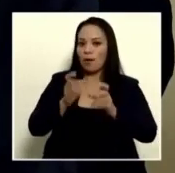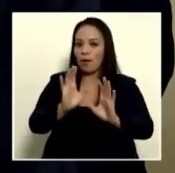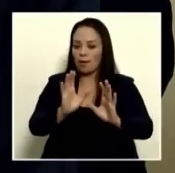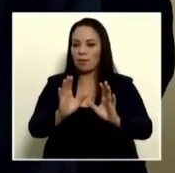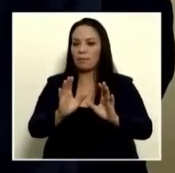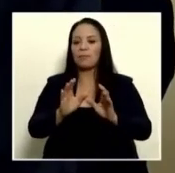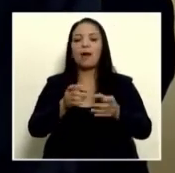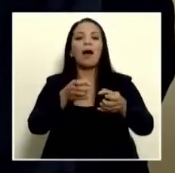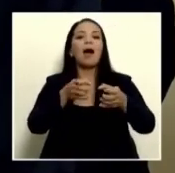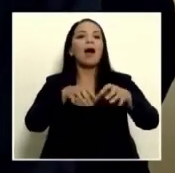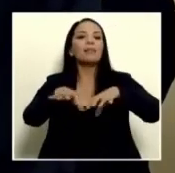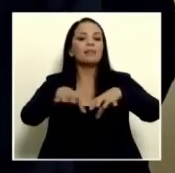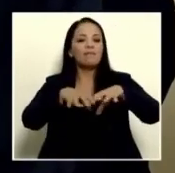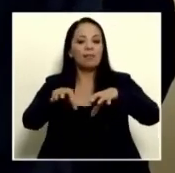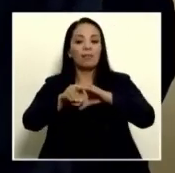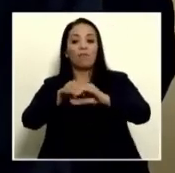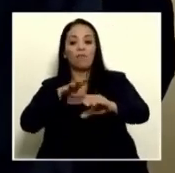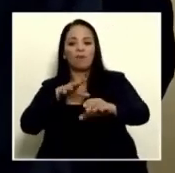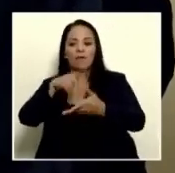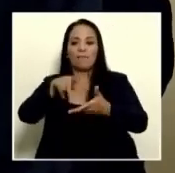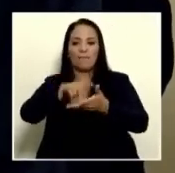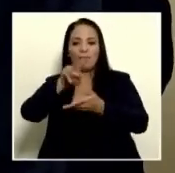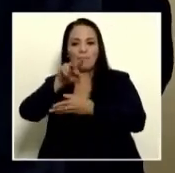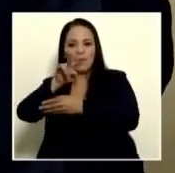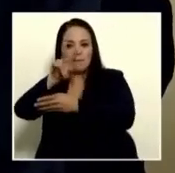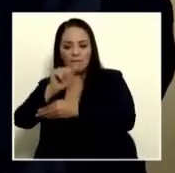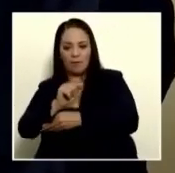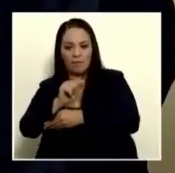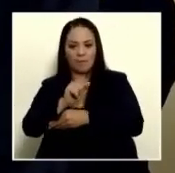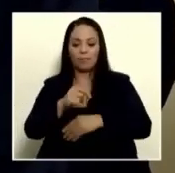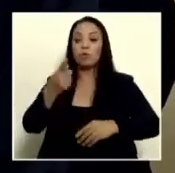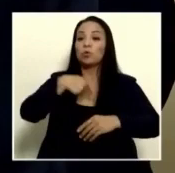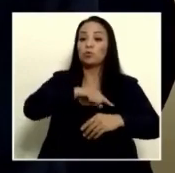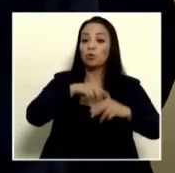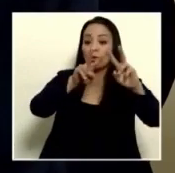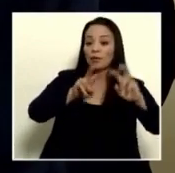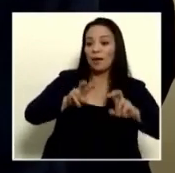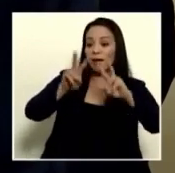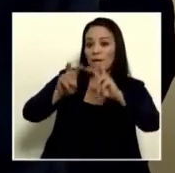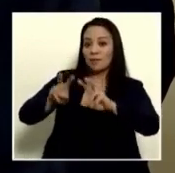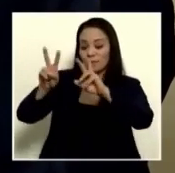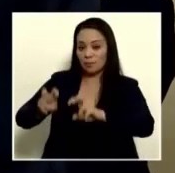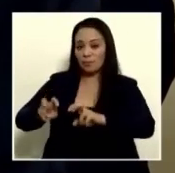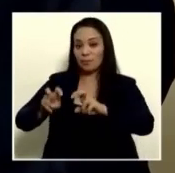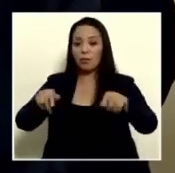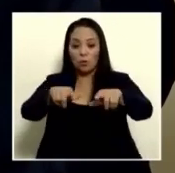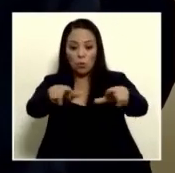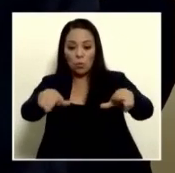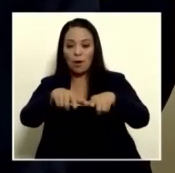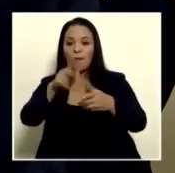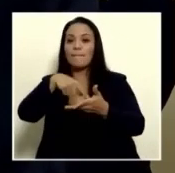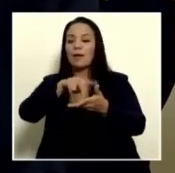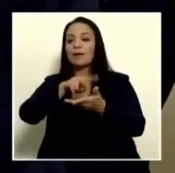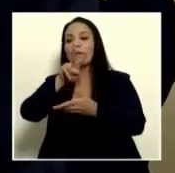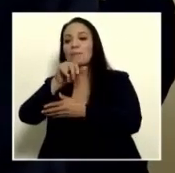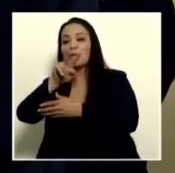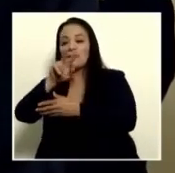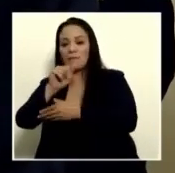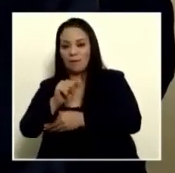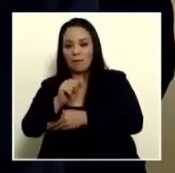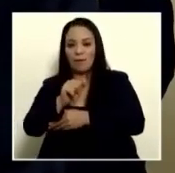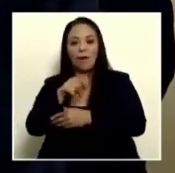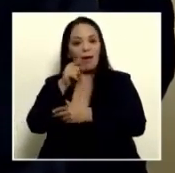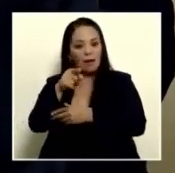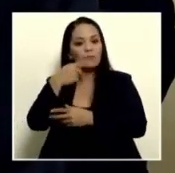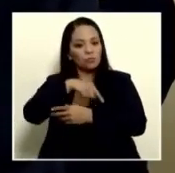externa al Parque Viva. En este sentido, yo quisiera decir que los análisis que hemos realizado dentro de las instalaciones del Parque Viva permiten